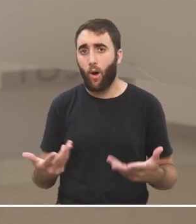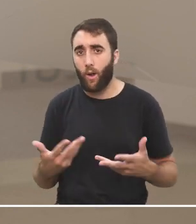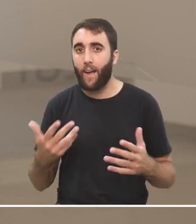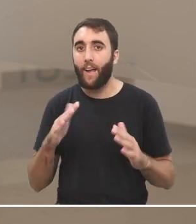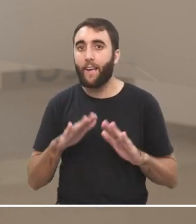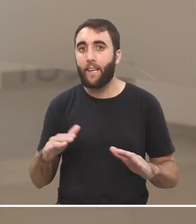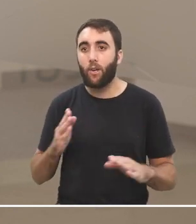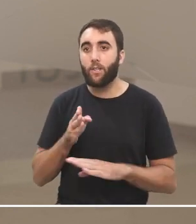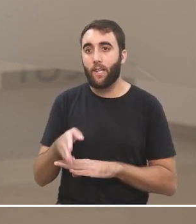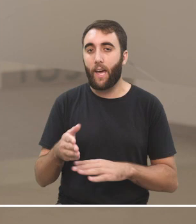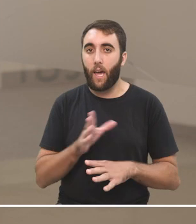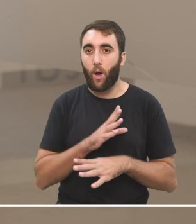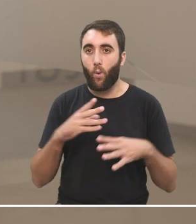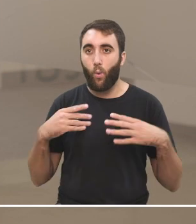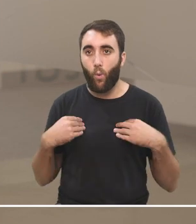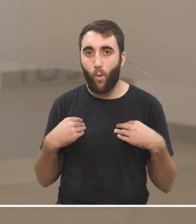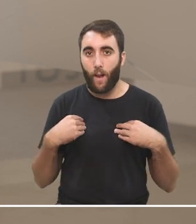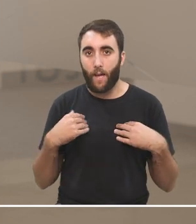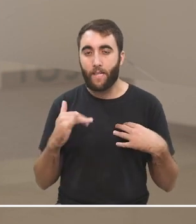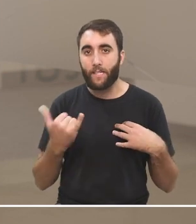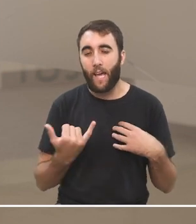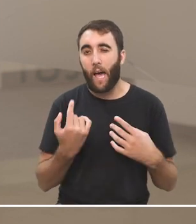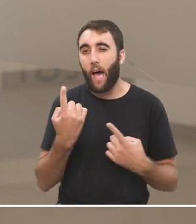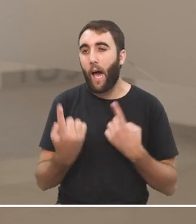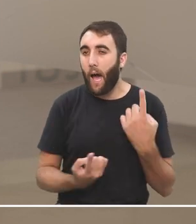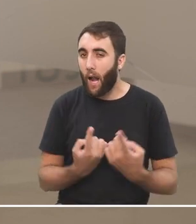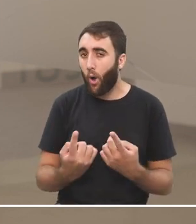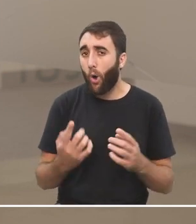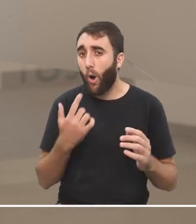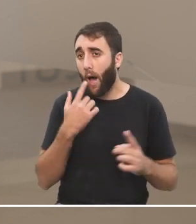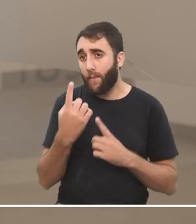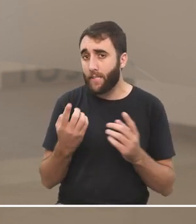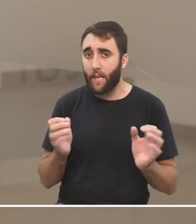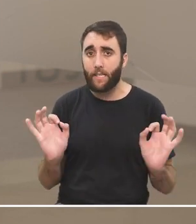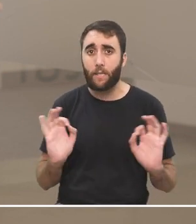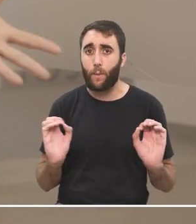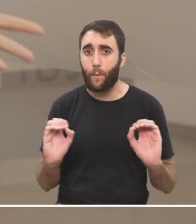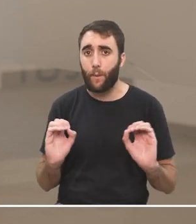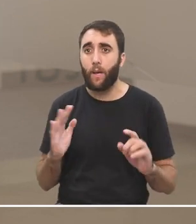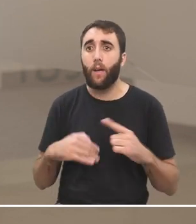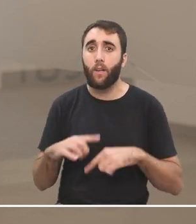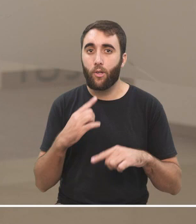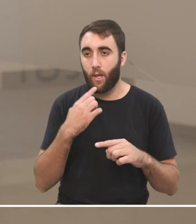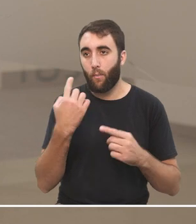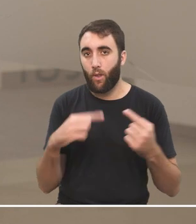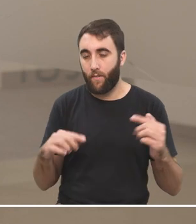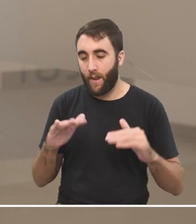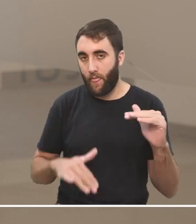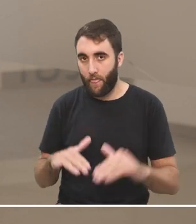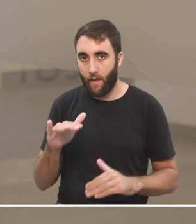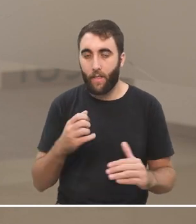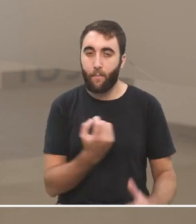los niños llegan a las escuelas con algo o sin ese algo. Y con todas las variables posibles en el medio.